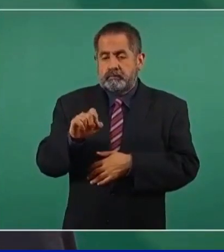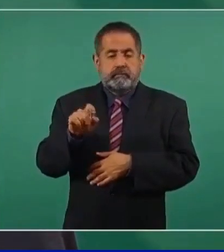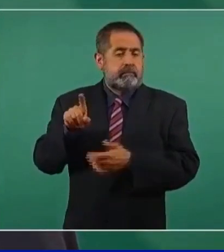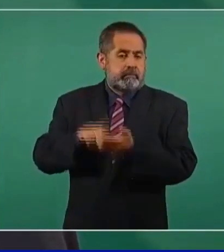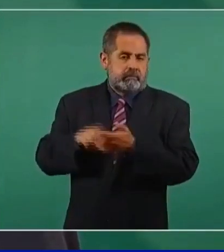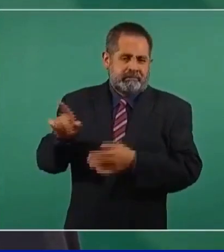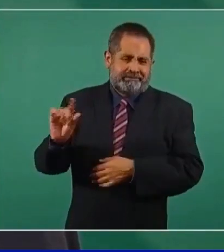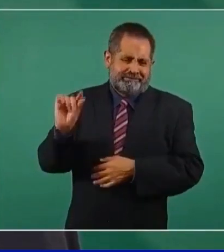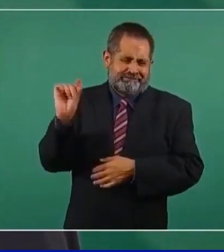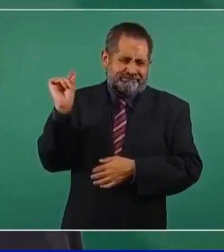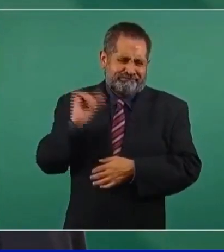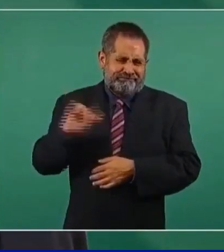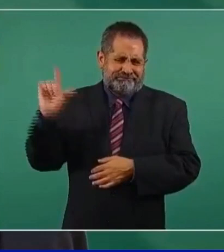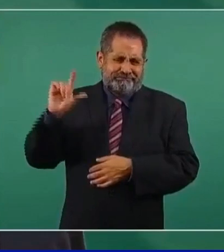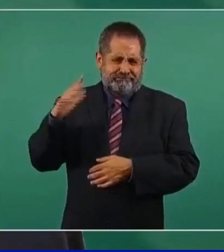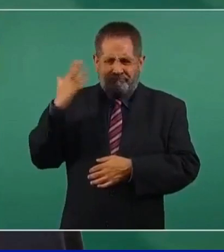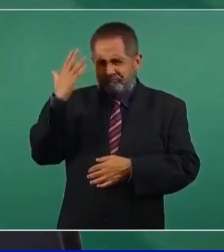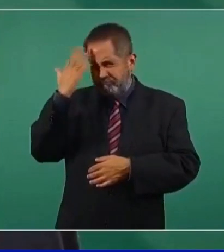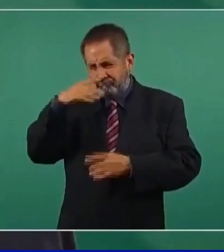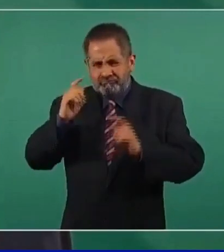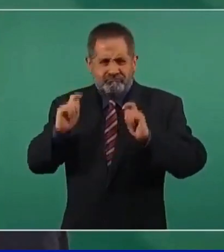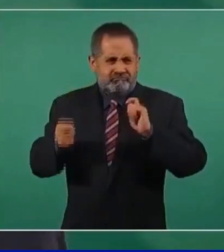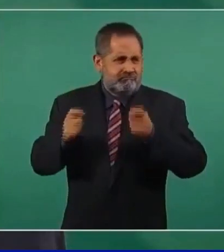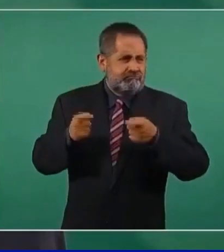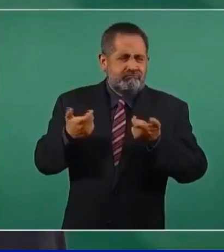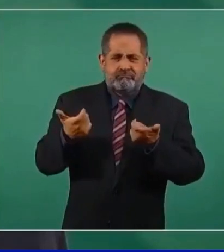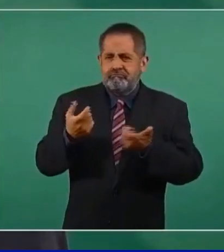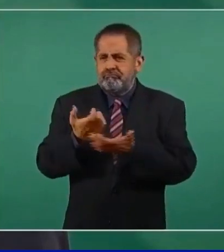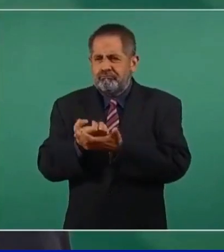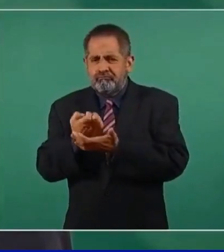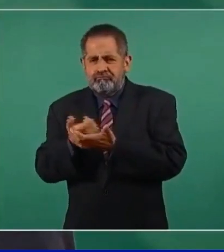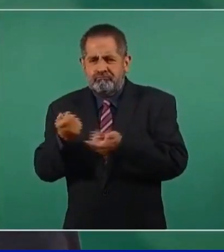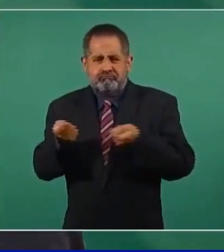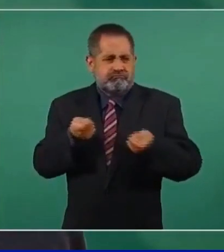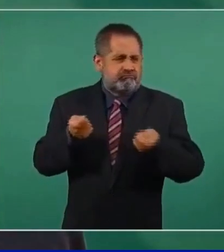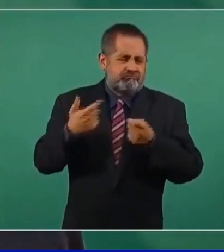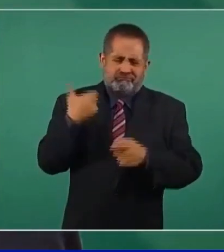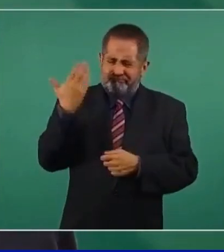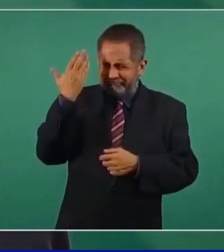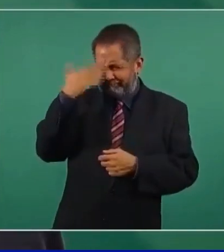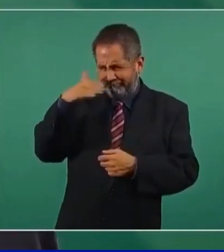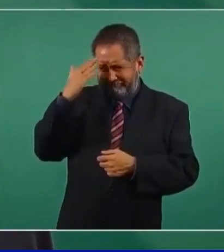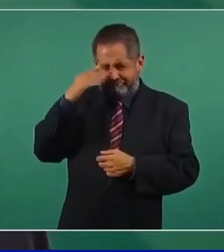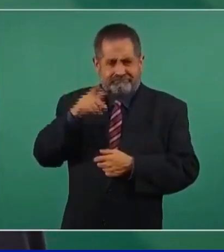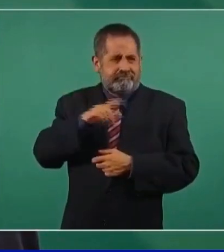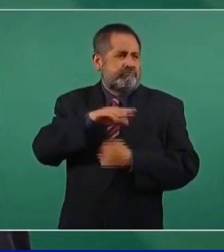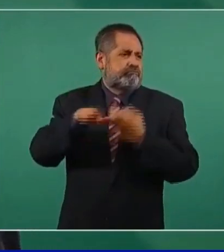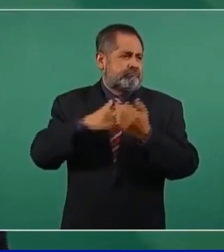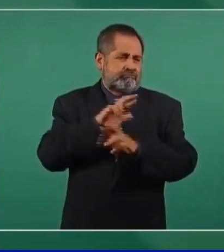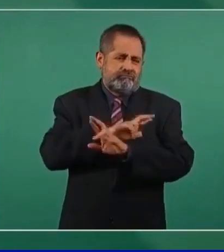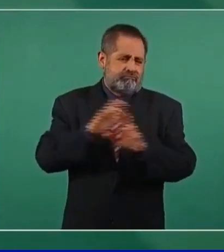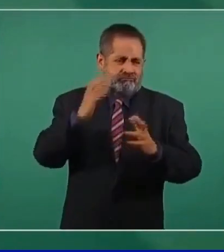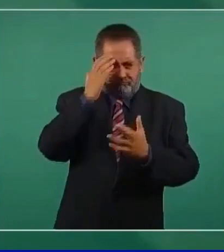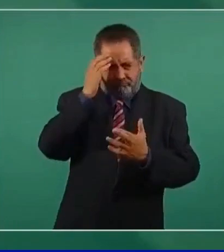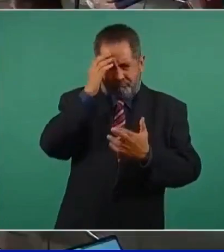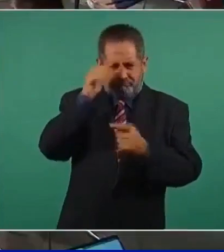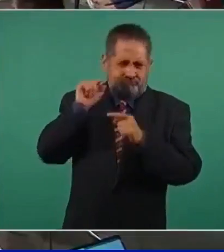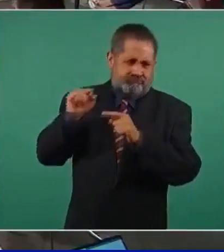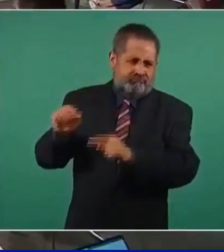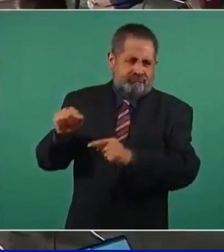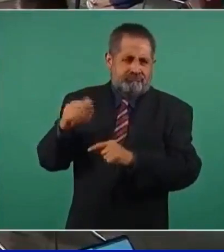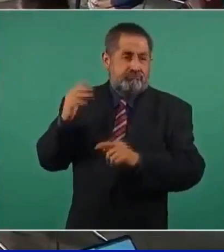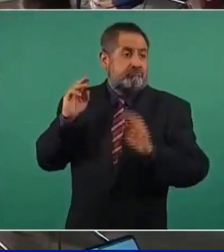en el manejo de la economía. Es una gente reconocida en